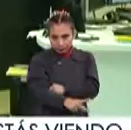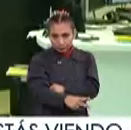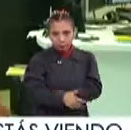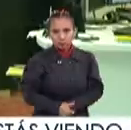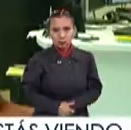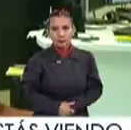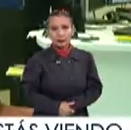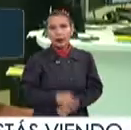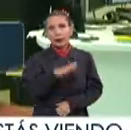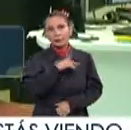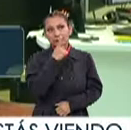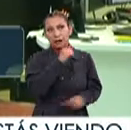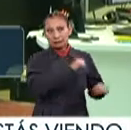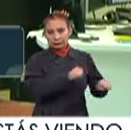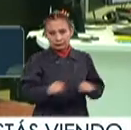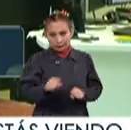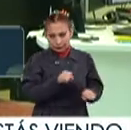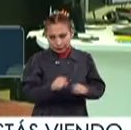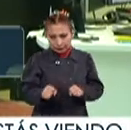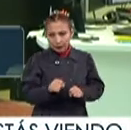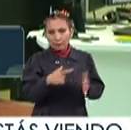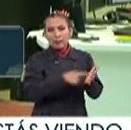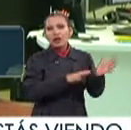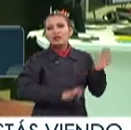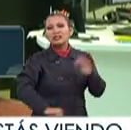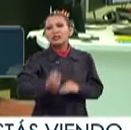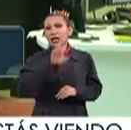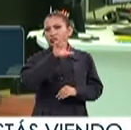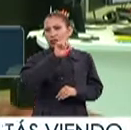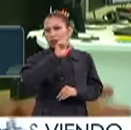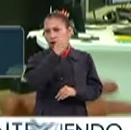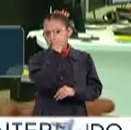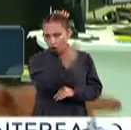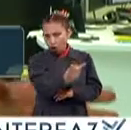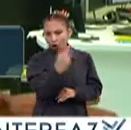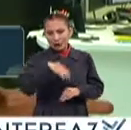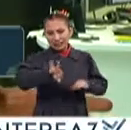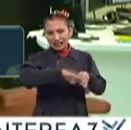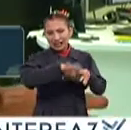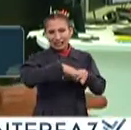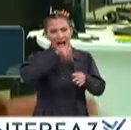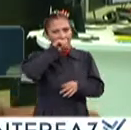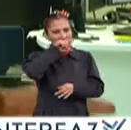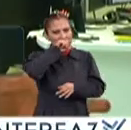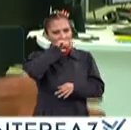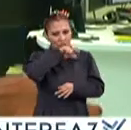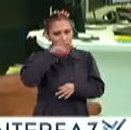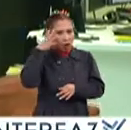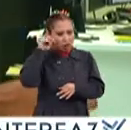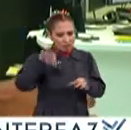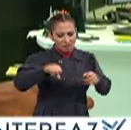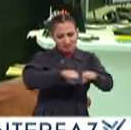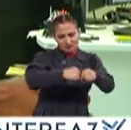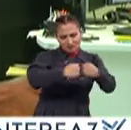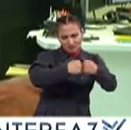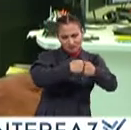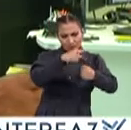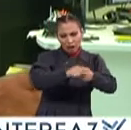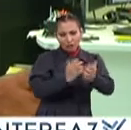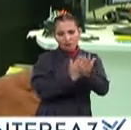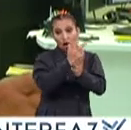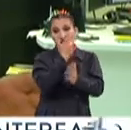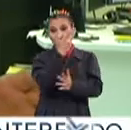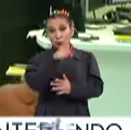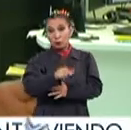Pues han sido el sismo de 1932 en las costas de Jalisco y Colima Un sismo de